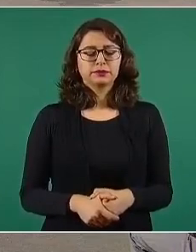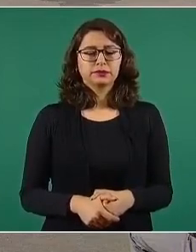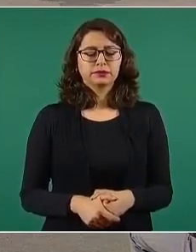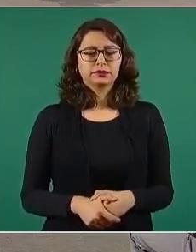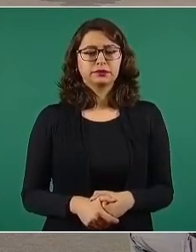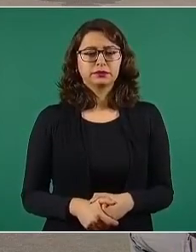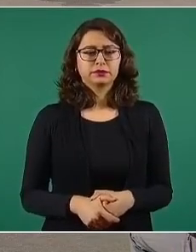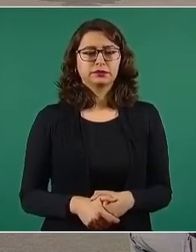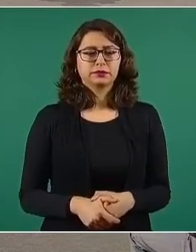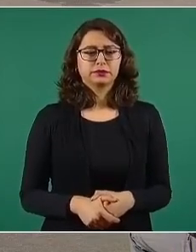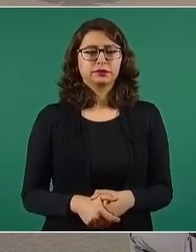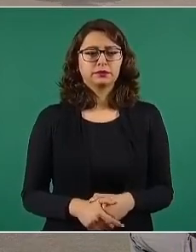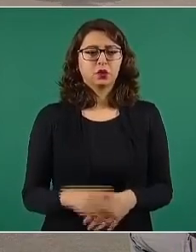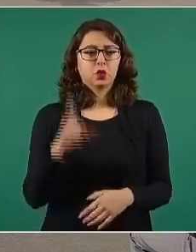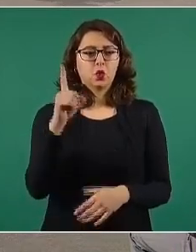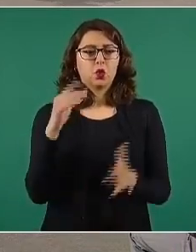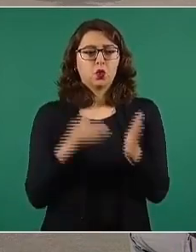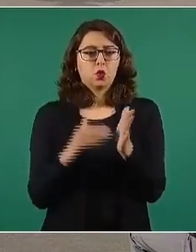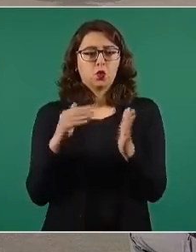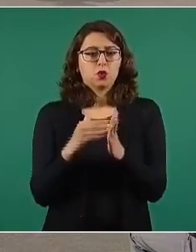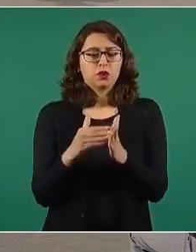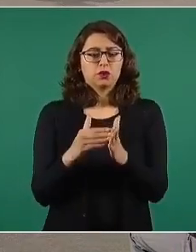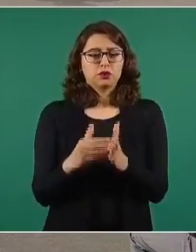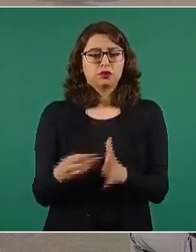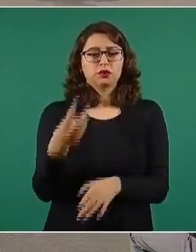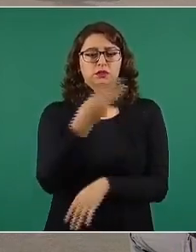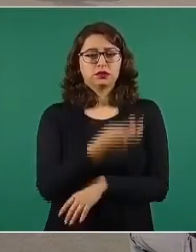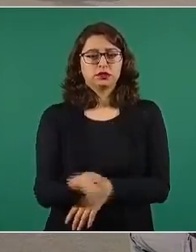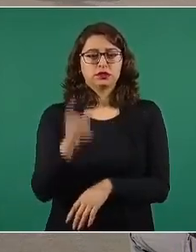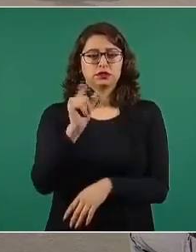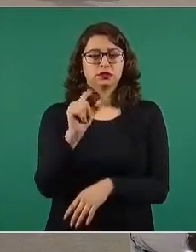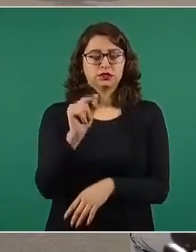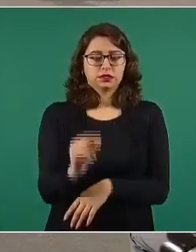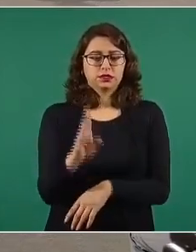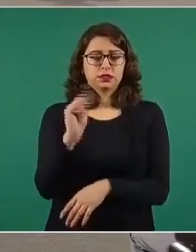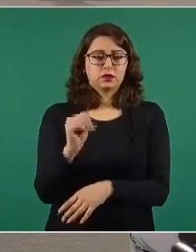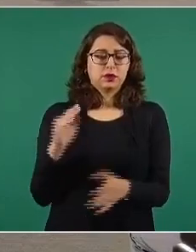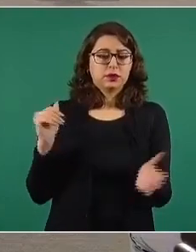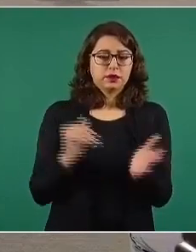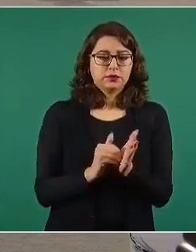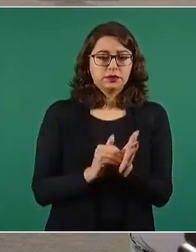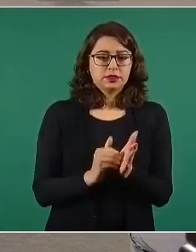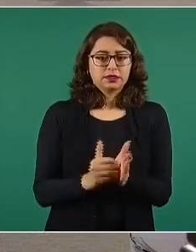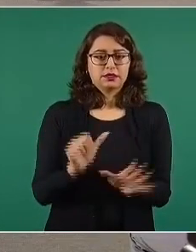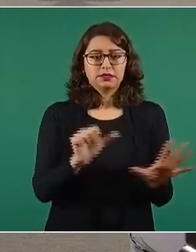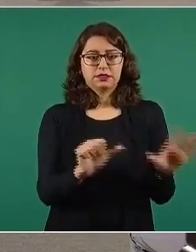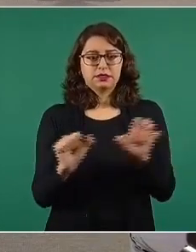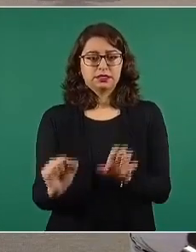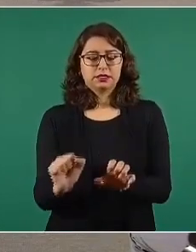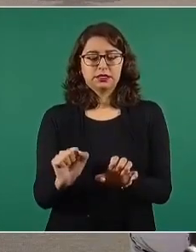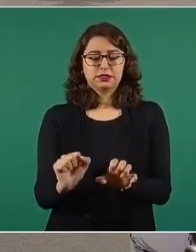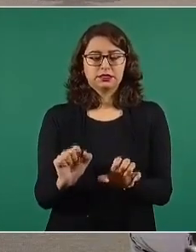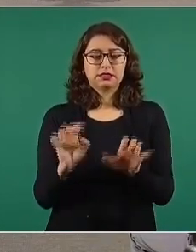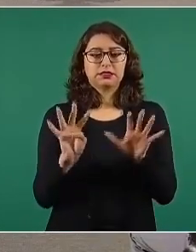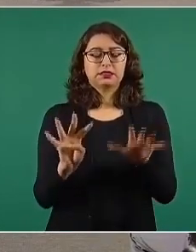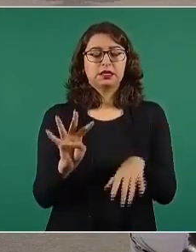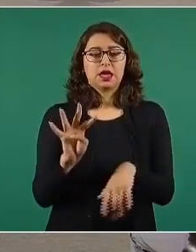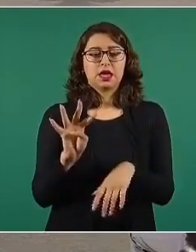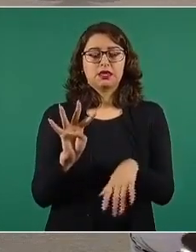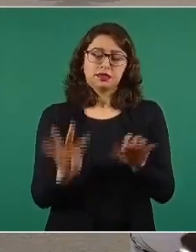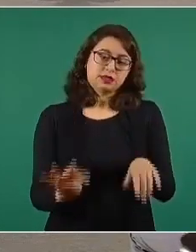se vacunaron a millón 379 mil 619 personas.